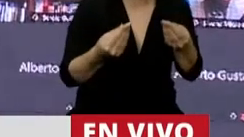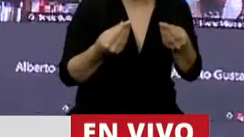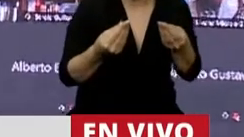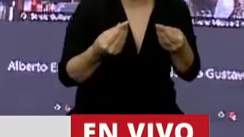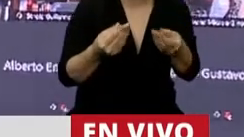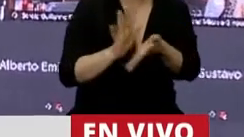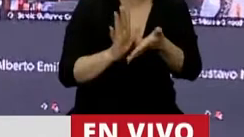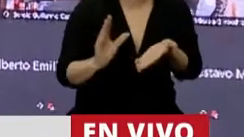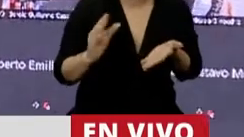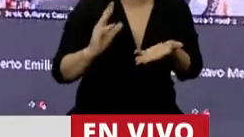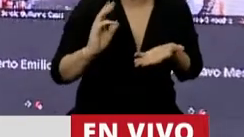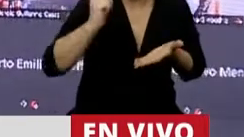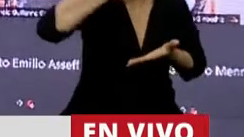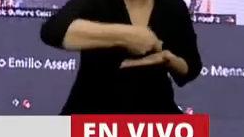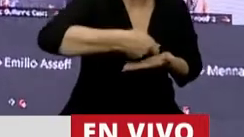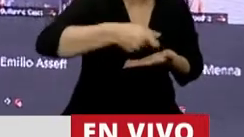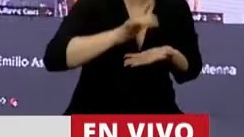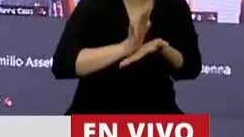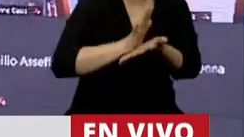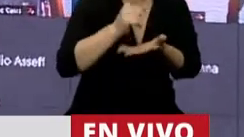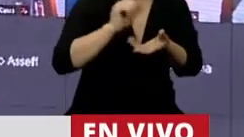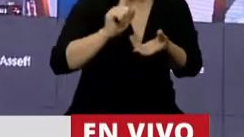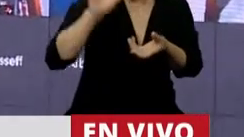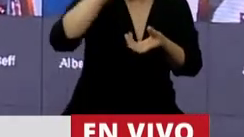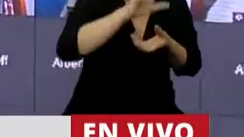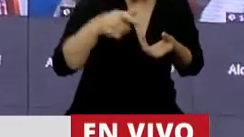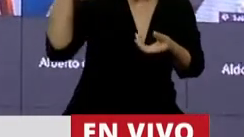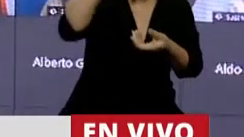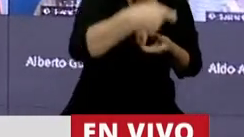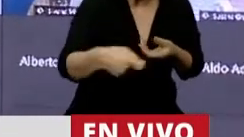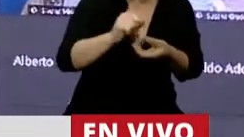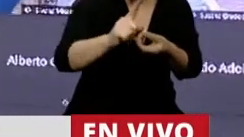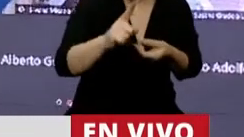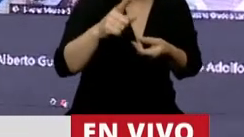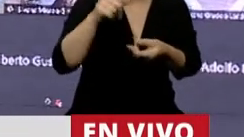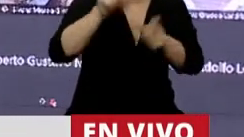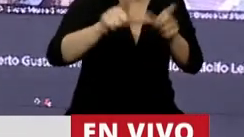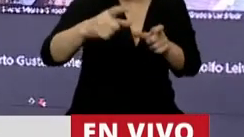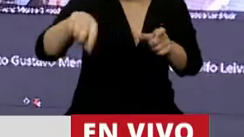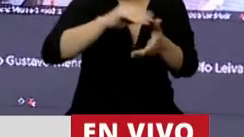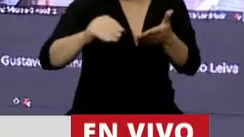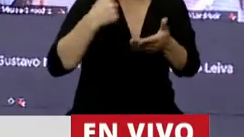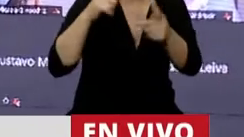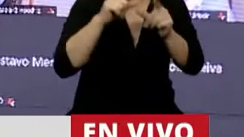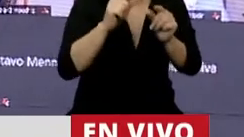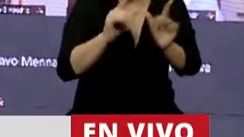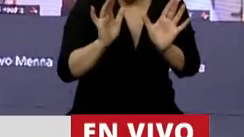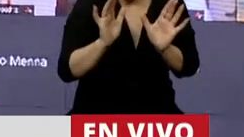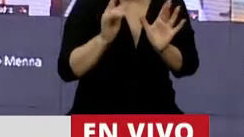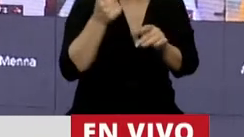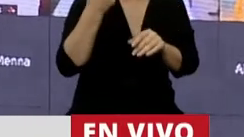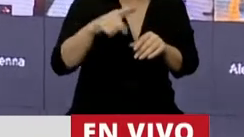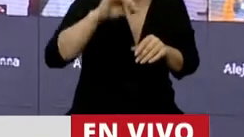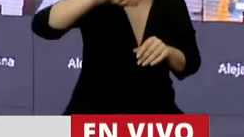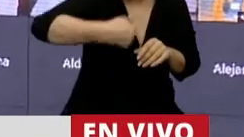aporte, aunque no se coparticipa, cosa que reclamaron muchos, sí se